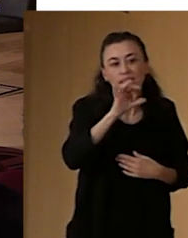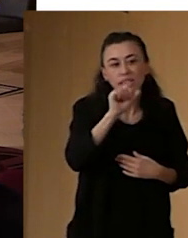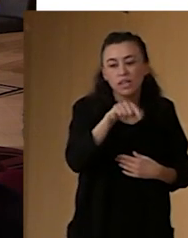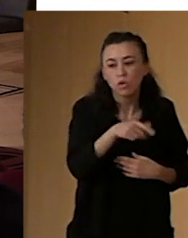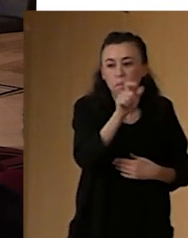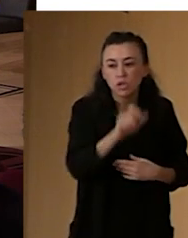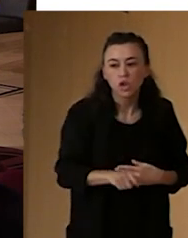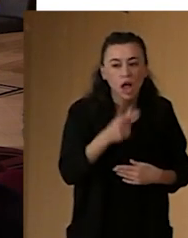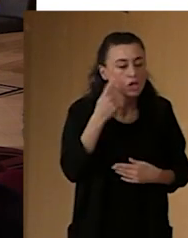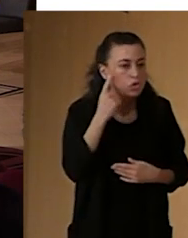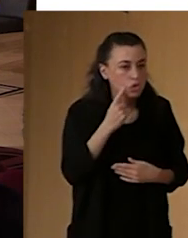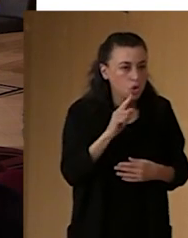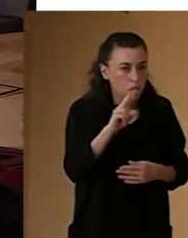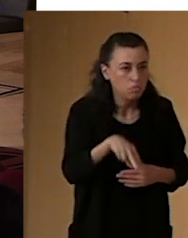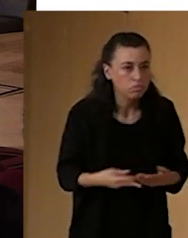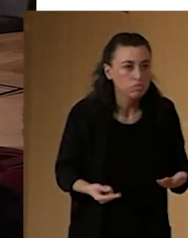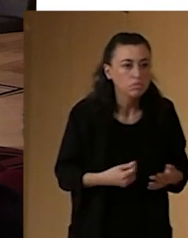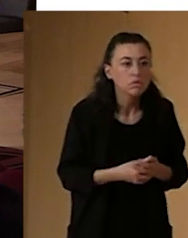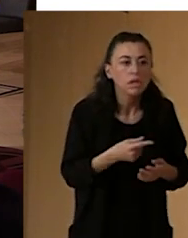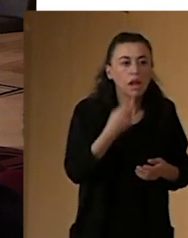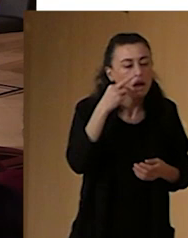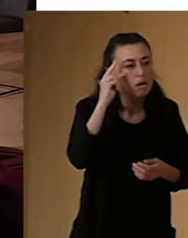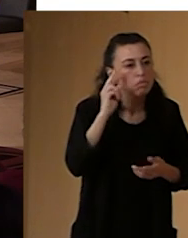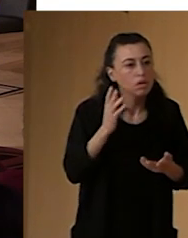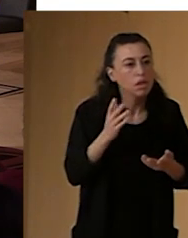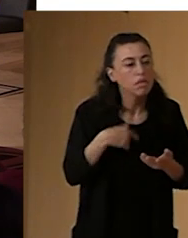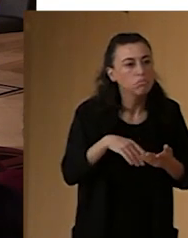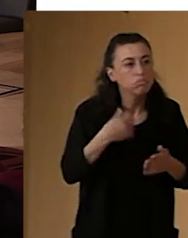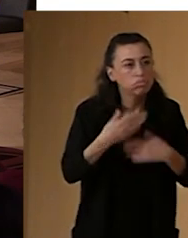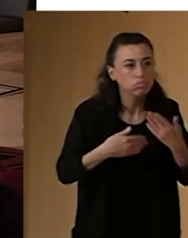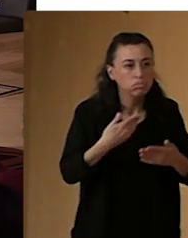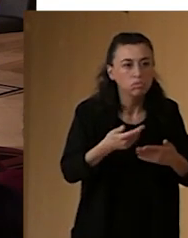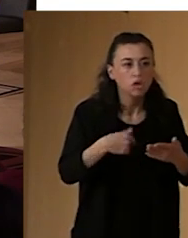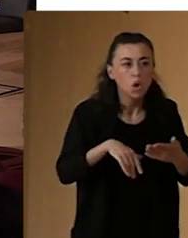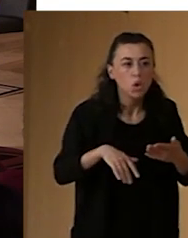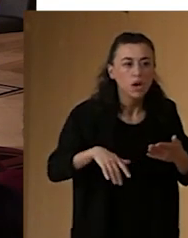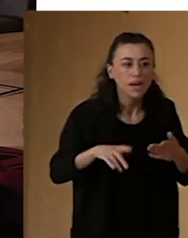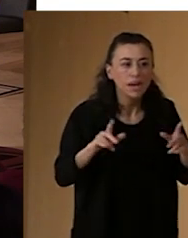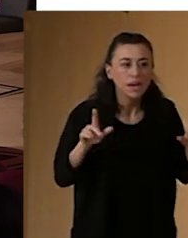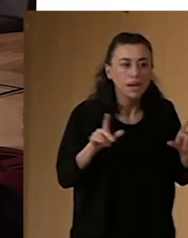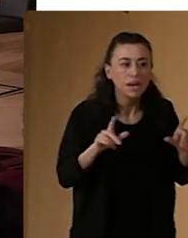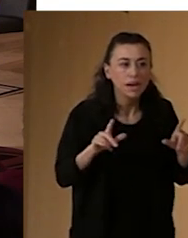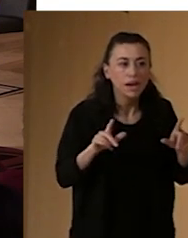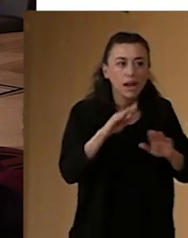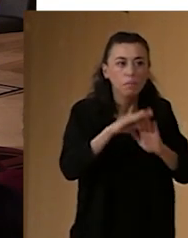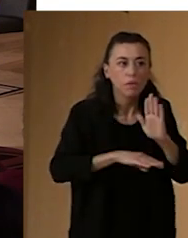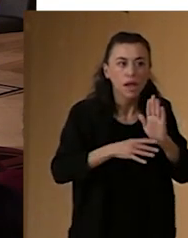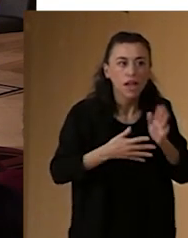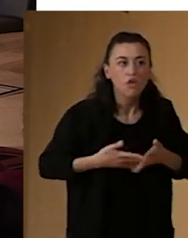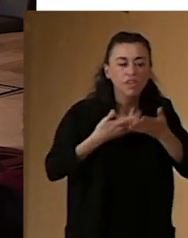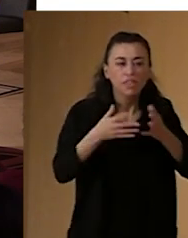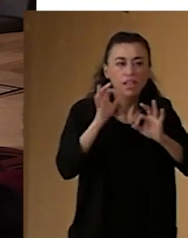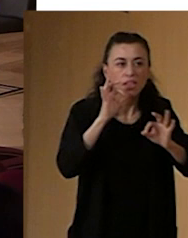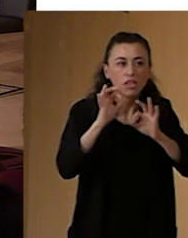Marisa, pues tuvo esa experiencia años después con Estudio 1. ¿Os acordáis de ese programa de la tele que ofrecía teatro?